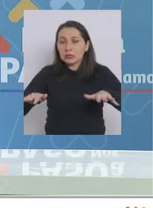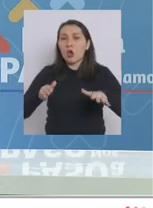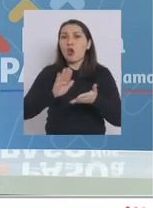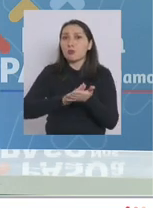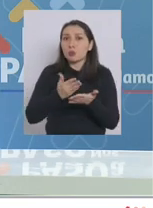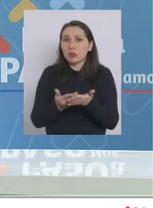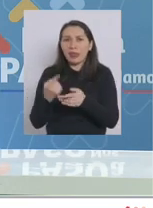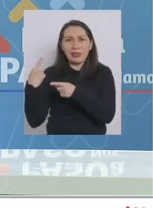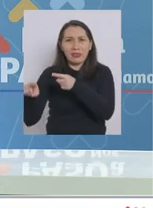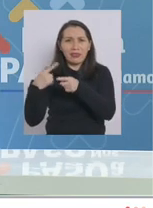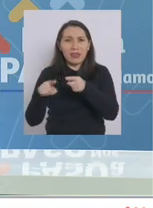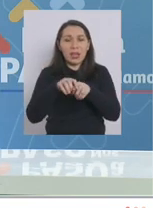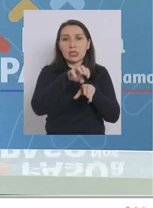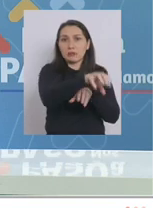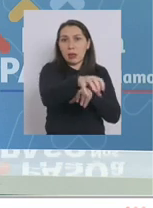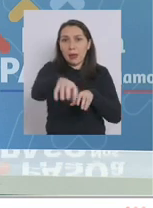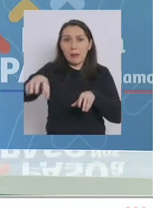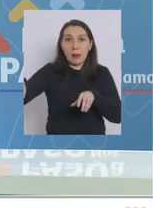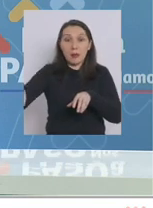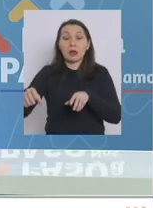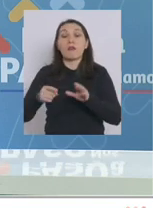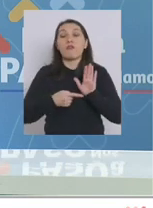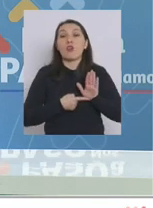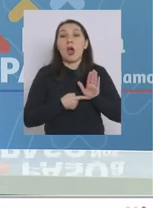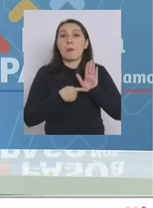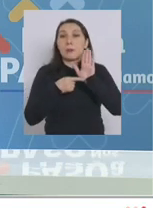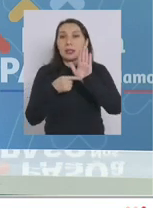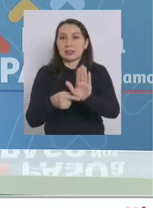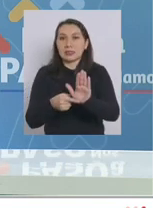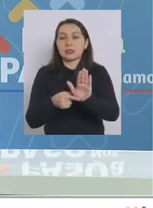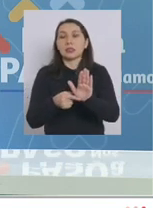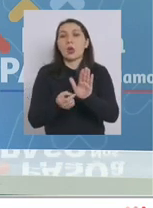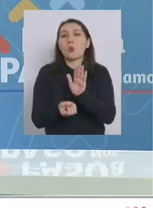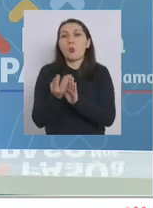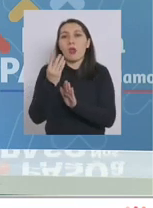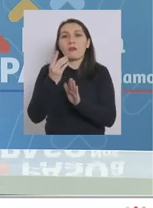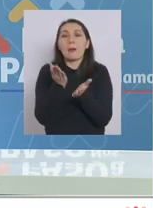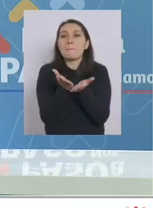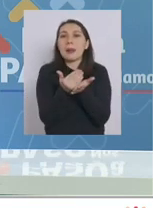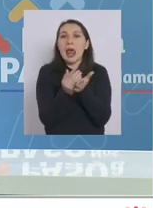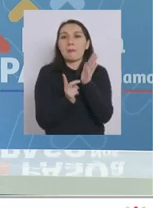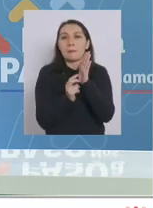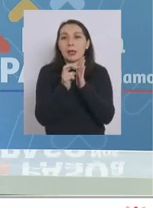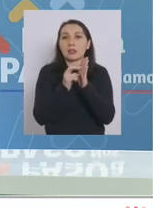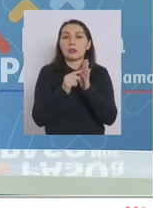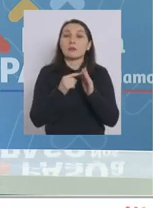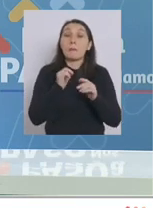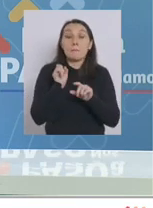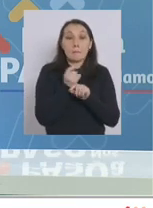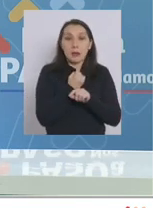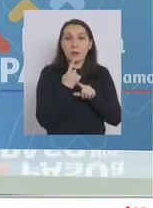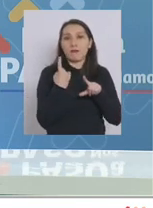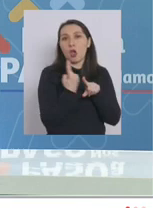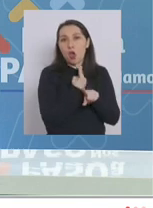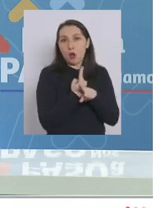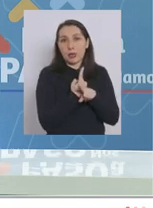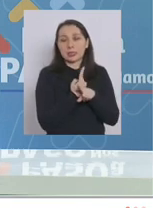epidemia y los distintos sectores vamos a presentar esta propuesta del plan paso a paso lo vamos a conversar